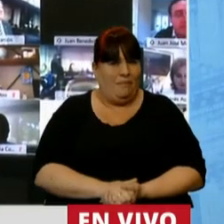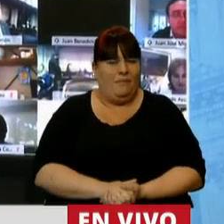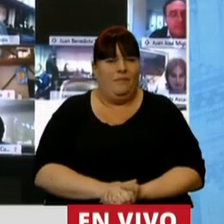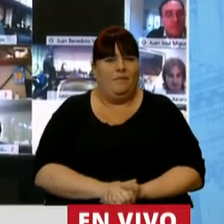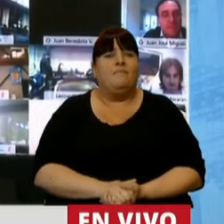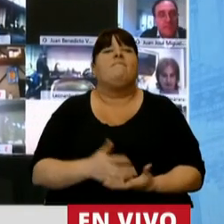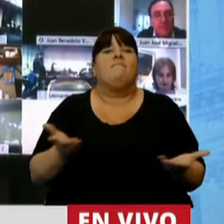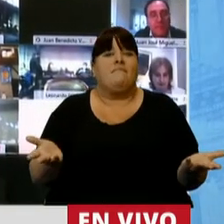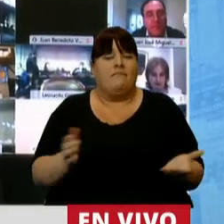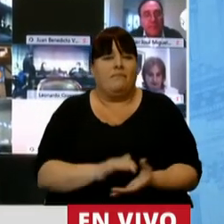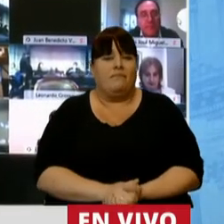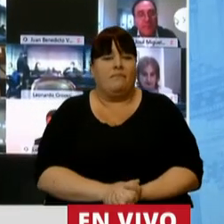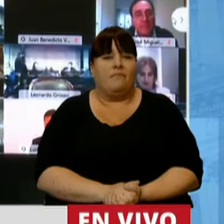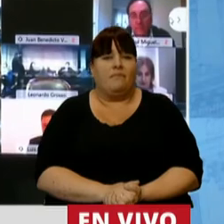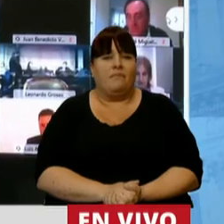¿Eh?